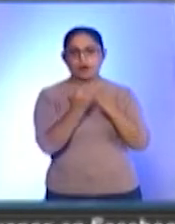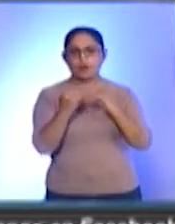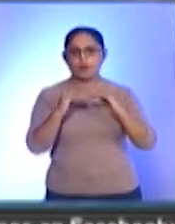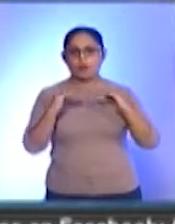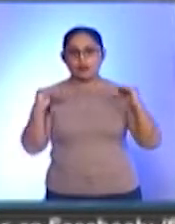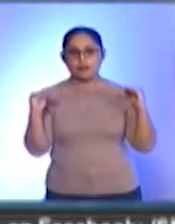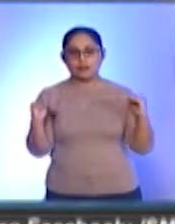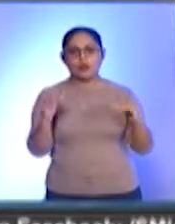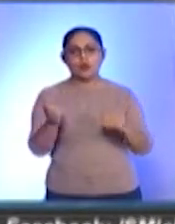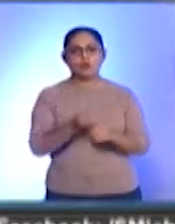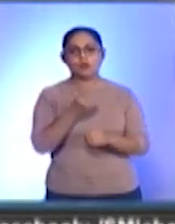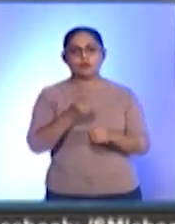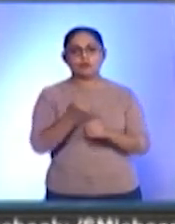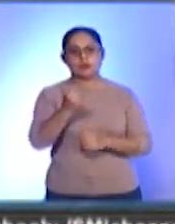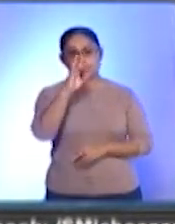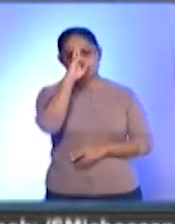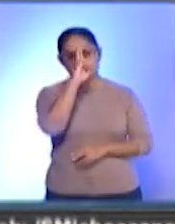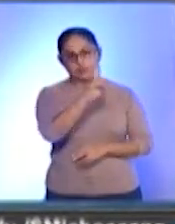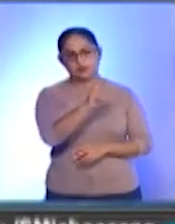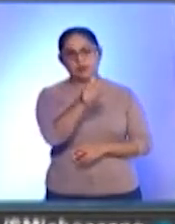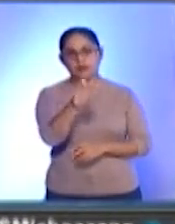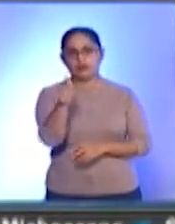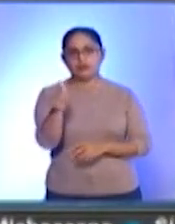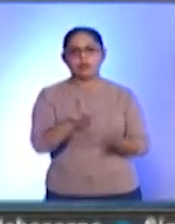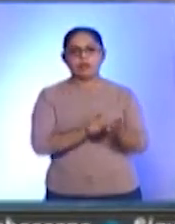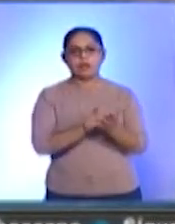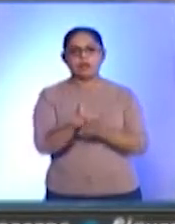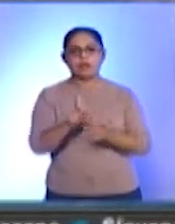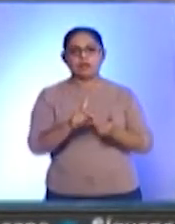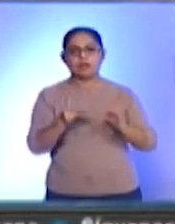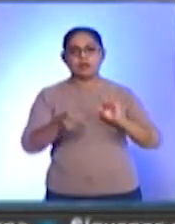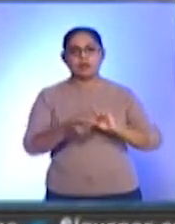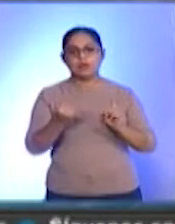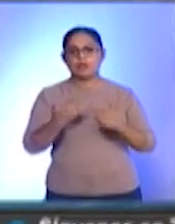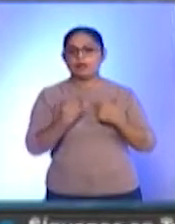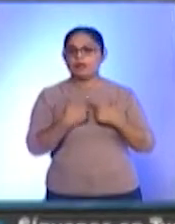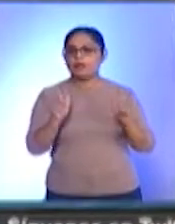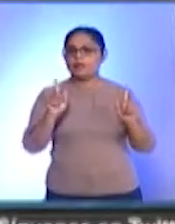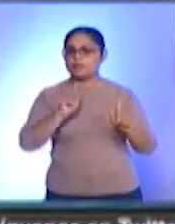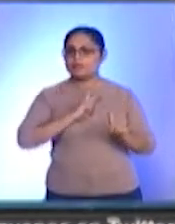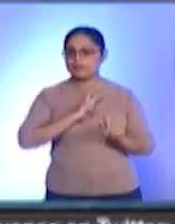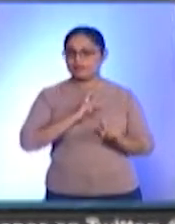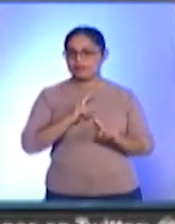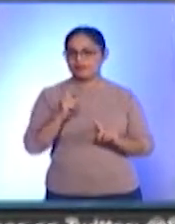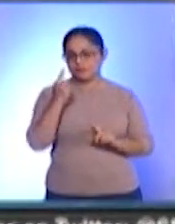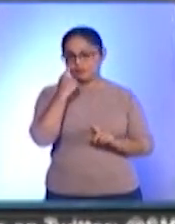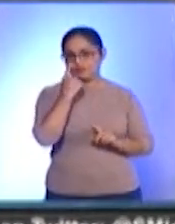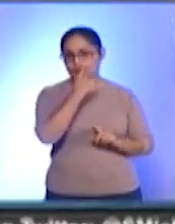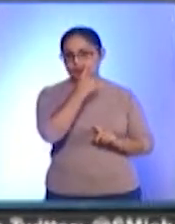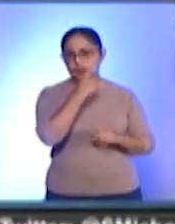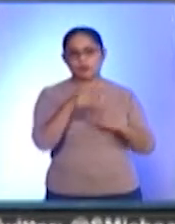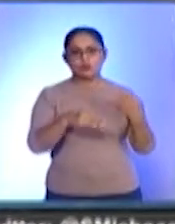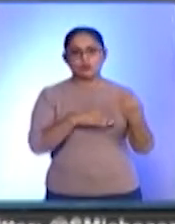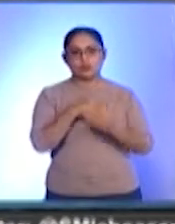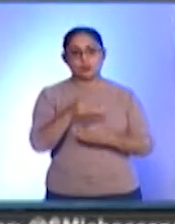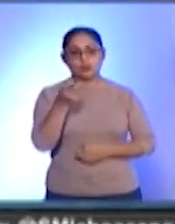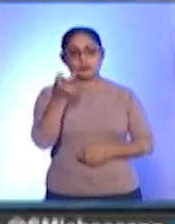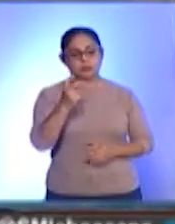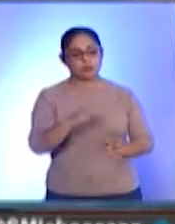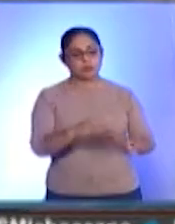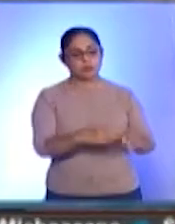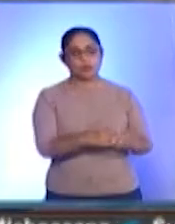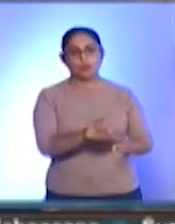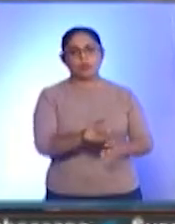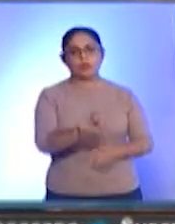oportunidades y respete los derechos, la dignidad y las libertades de todos. Y ello pasa por el derecho de los pueblos indígenas